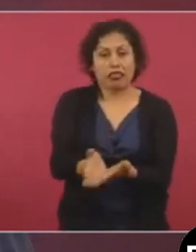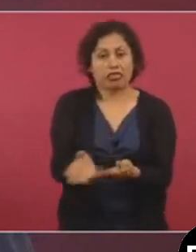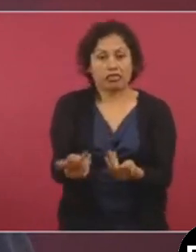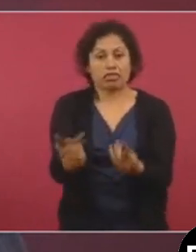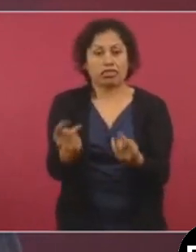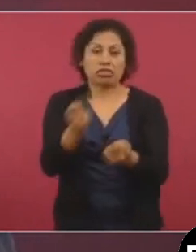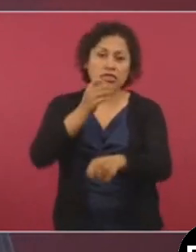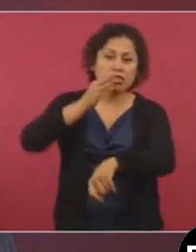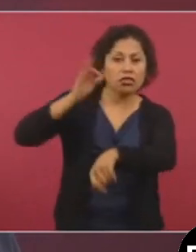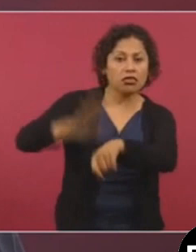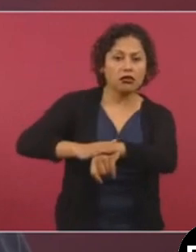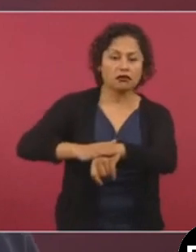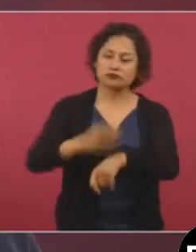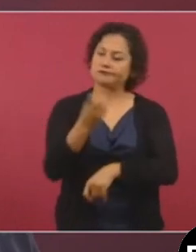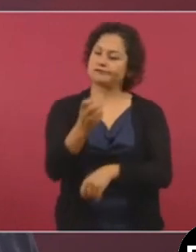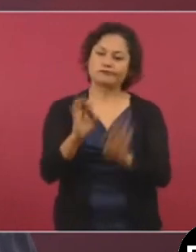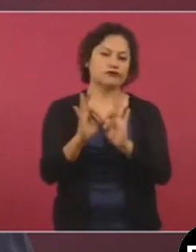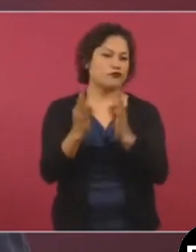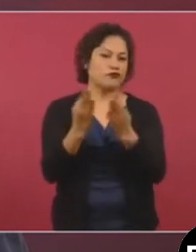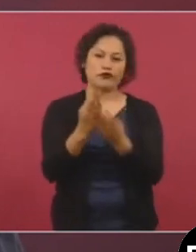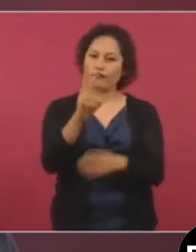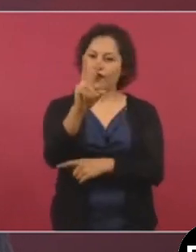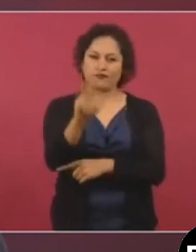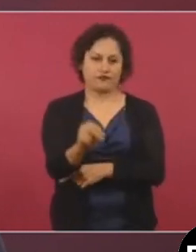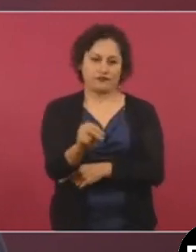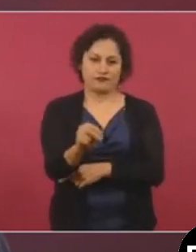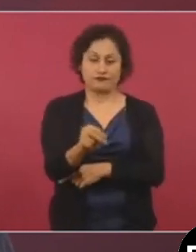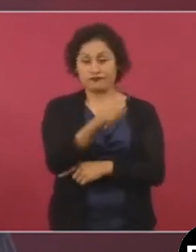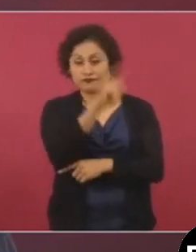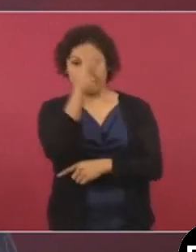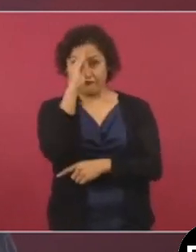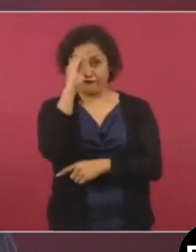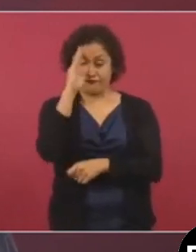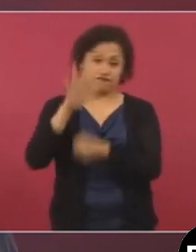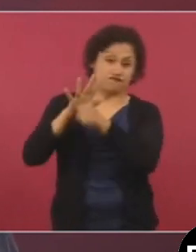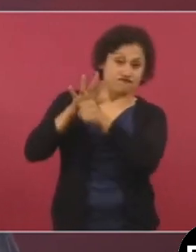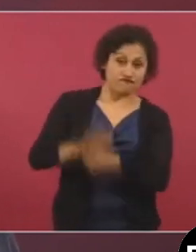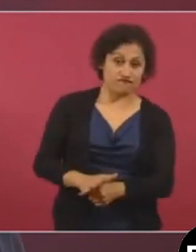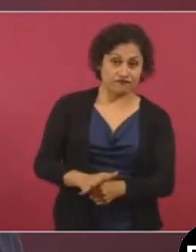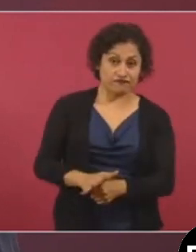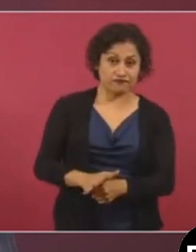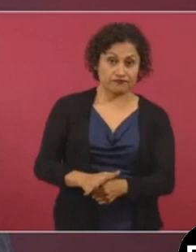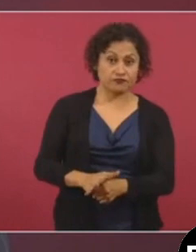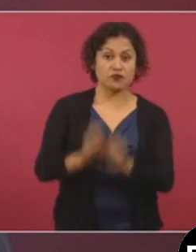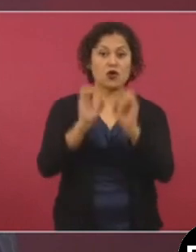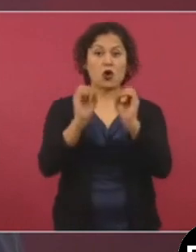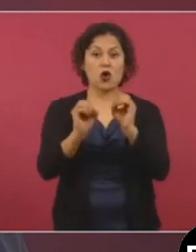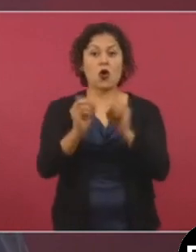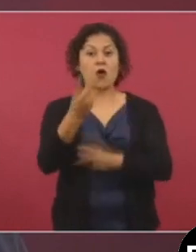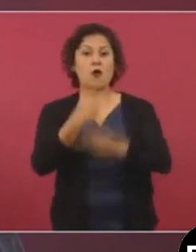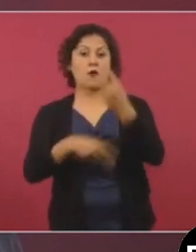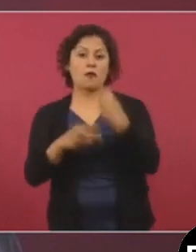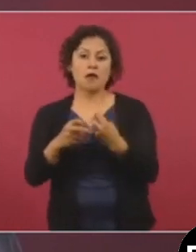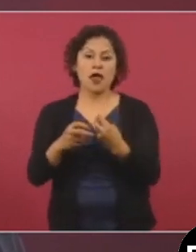amenaza, el del sometimiento, el de la invasión.